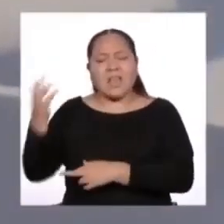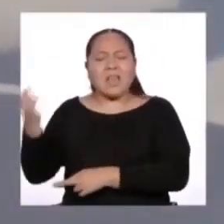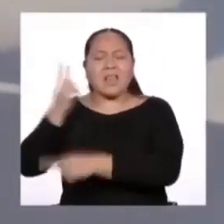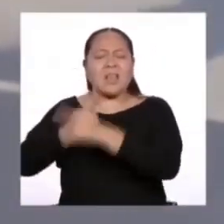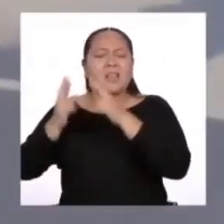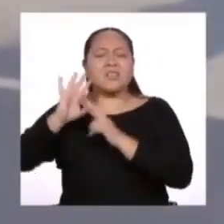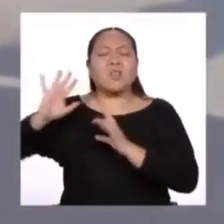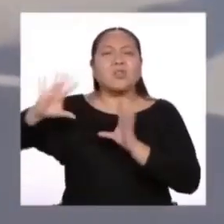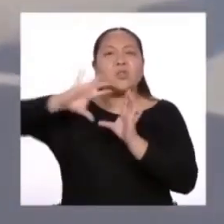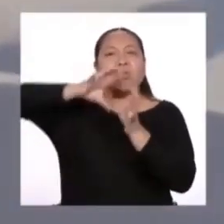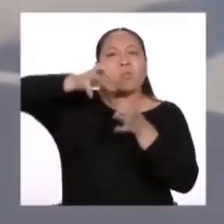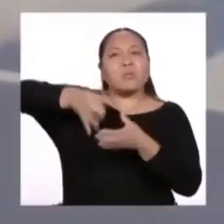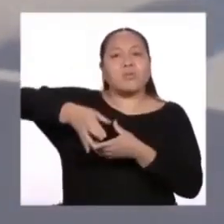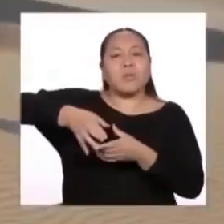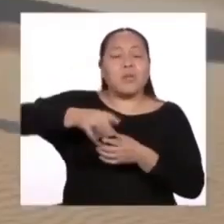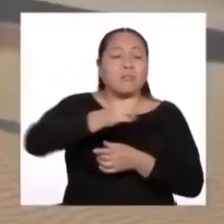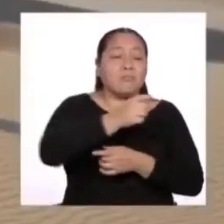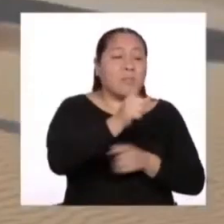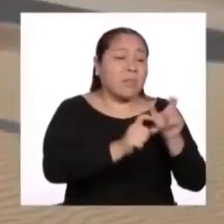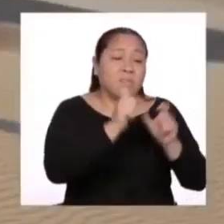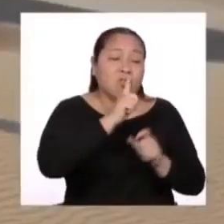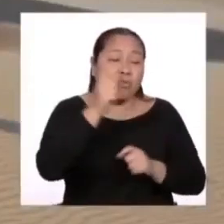que esto sea verdaderamente importante.